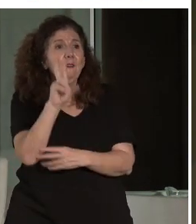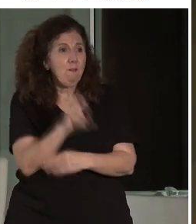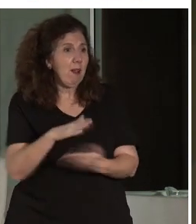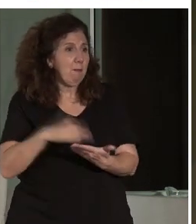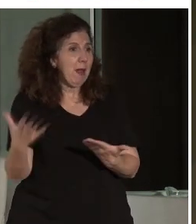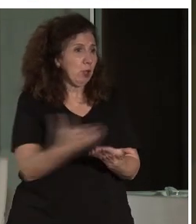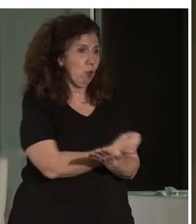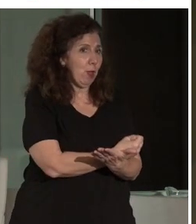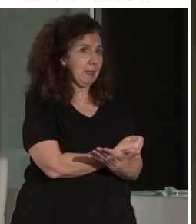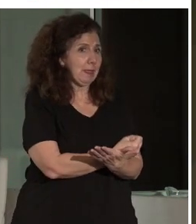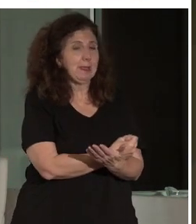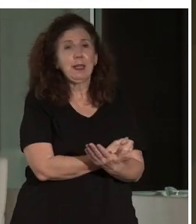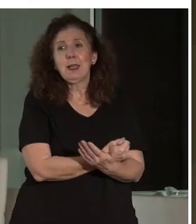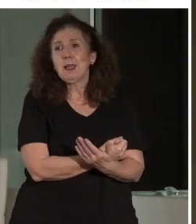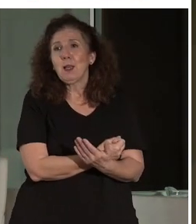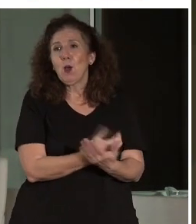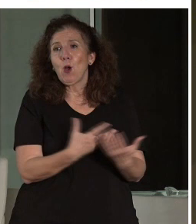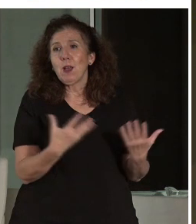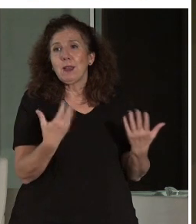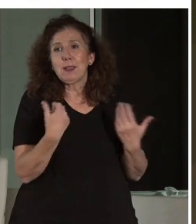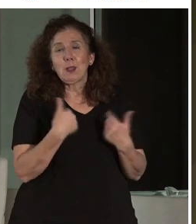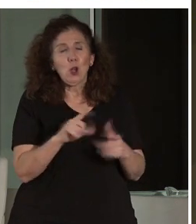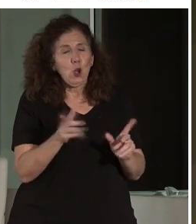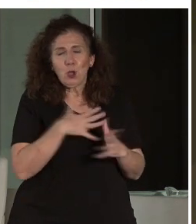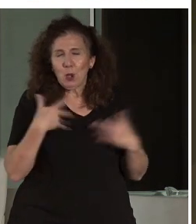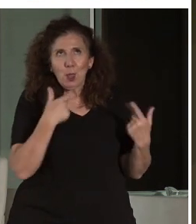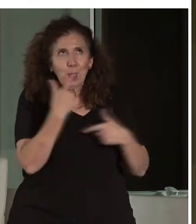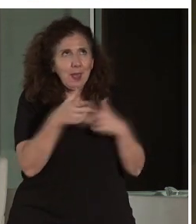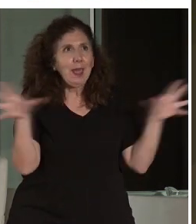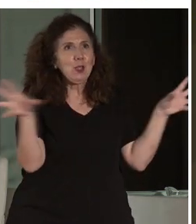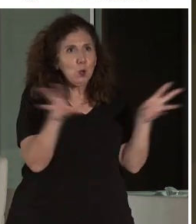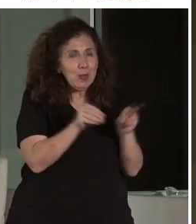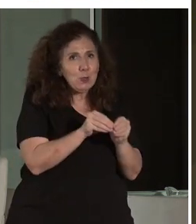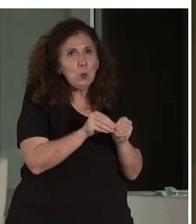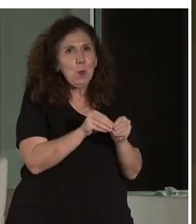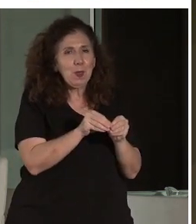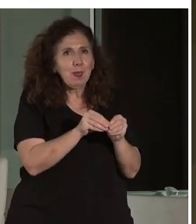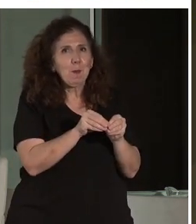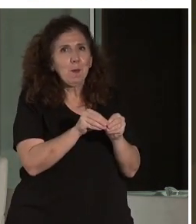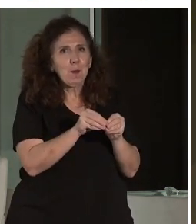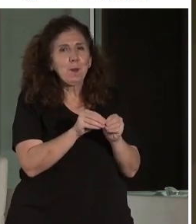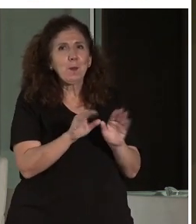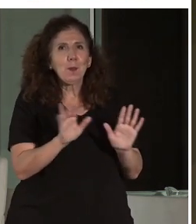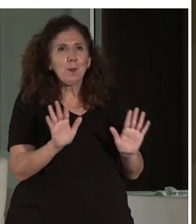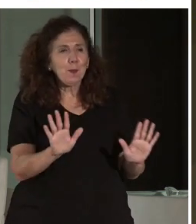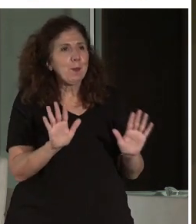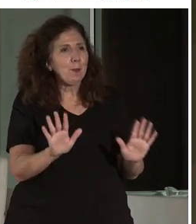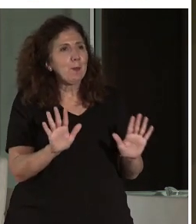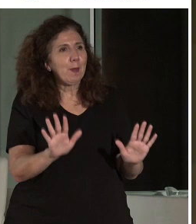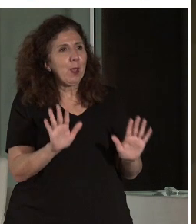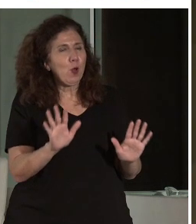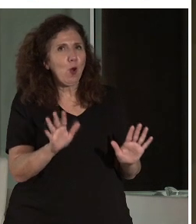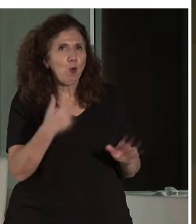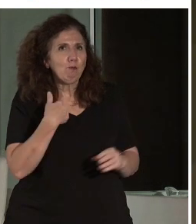¿no? Finalmente. Bueno, con esto no quiero decir que haya resumido, pero bueno, sí que son, creo que, cuestiones que se han